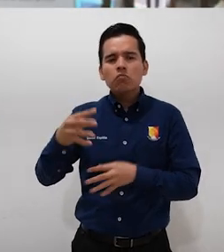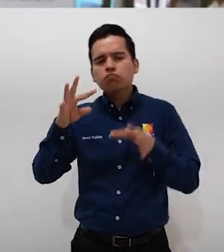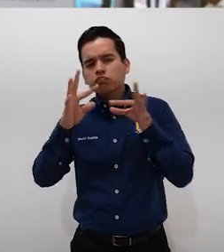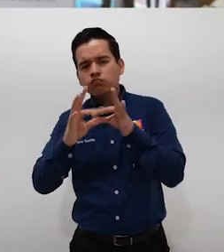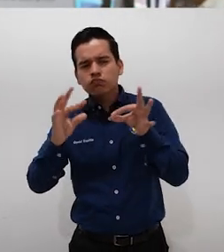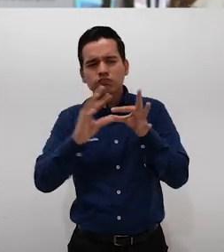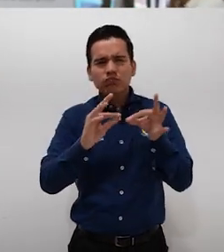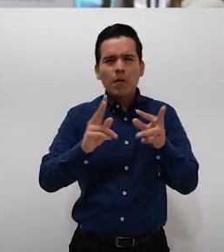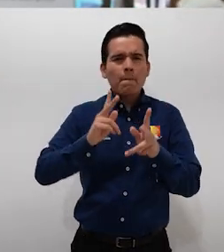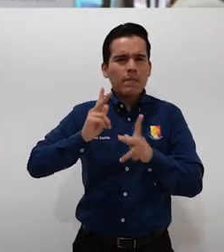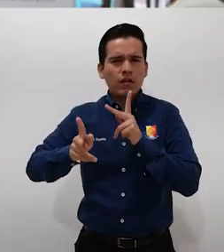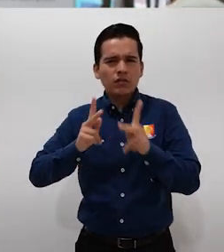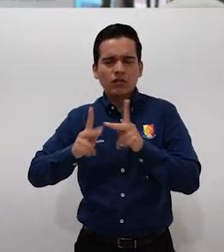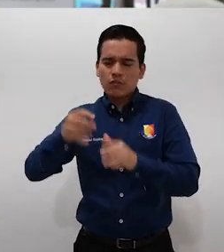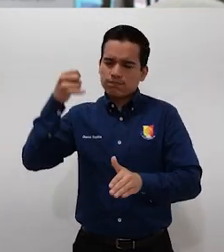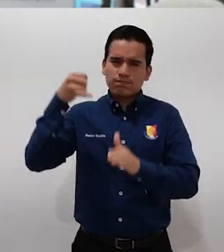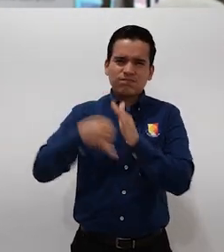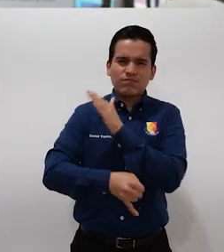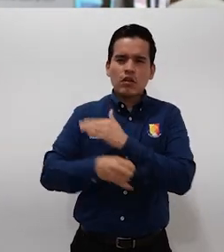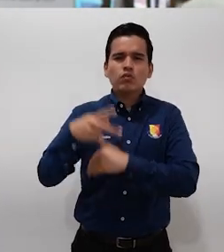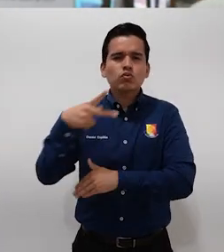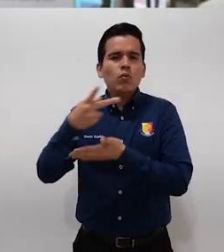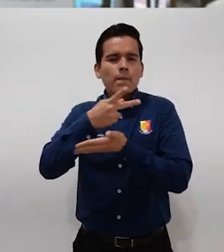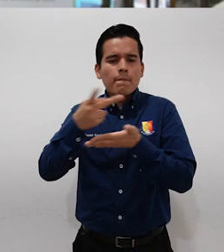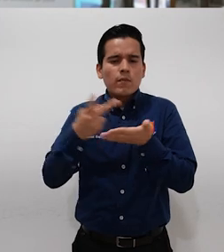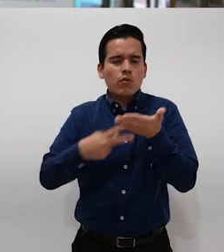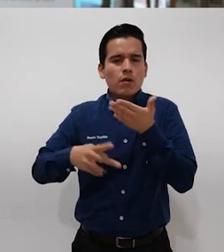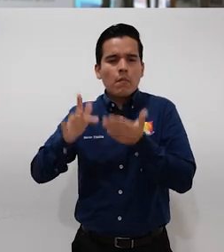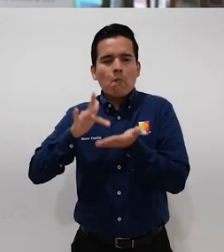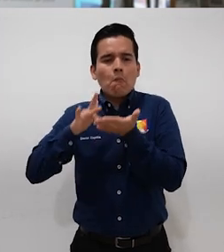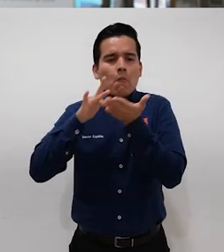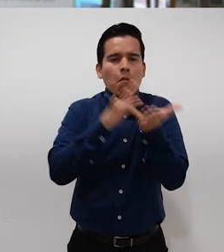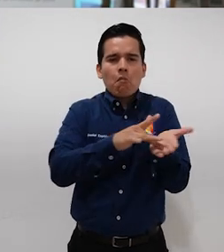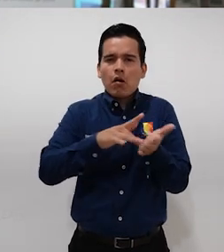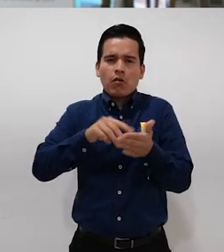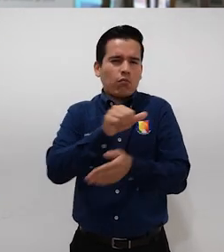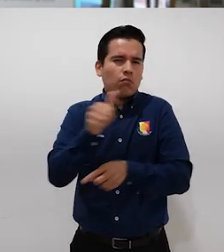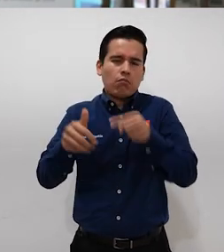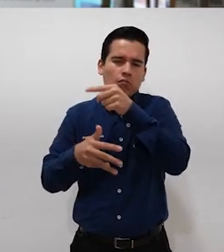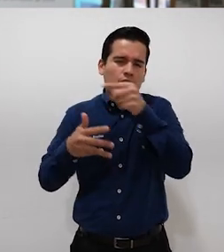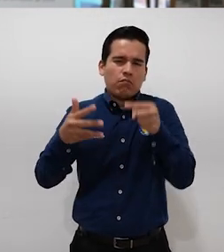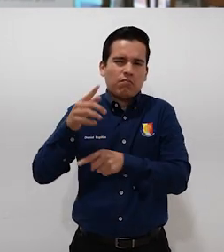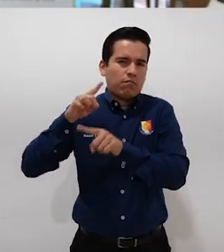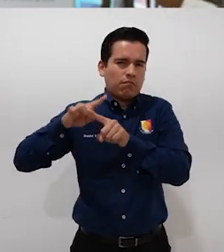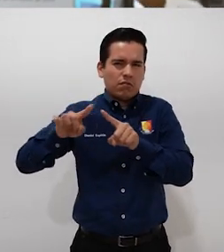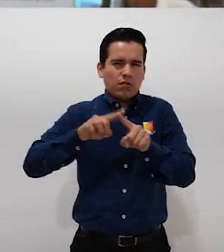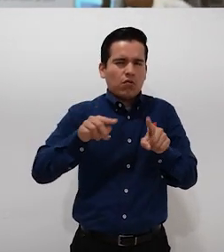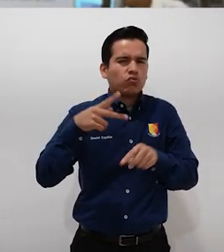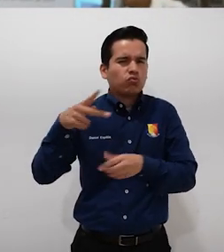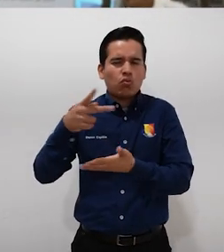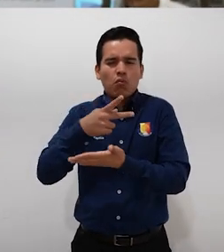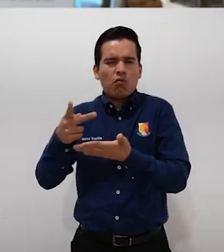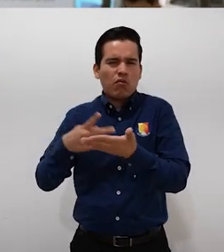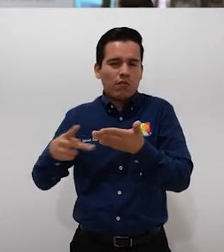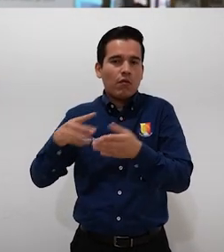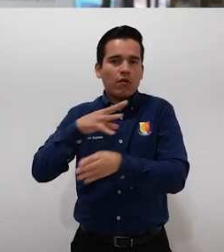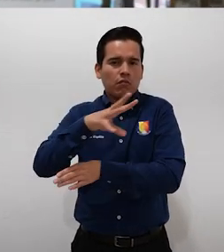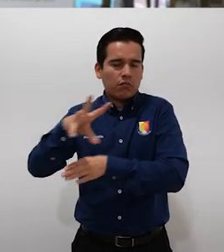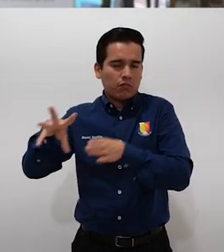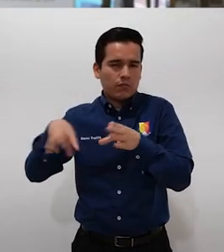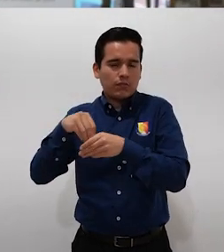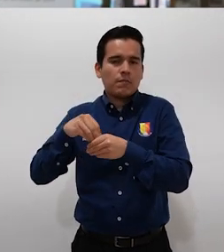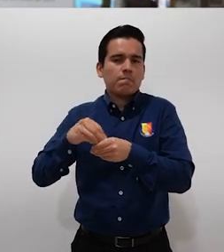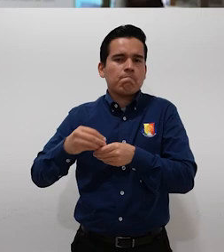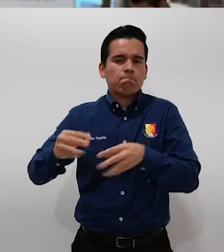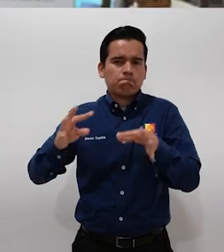y nos platicarán más a fondo acerca de los programas, los apoyos y todo el plan de trabajo que van a estar teniendo